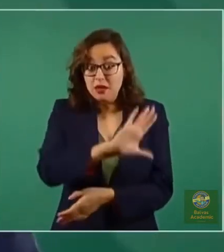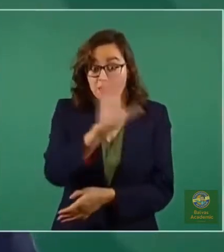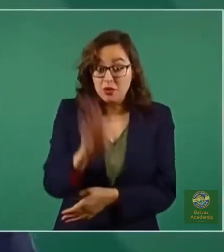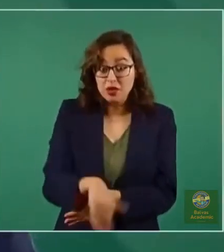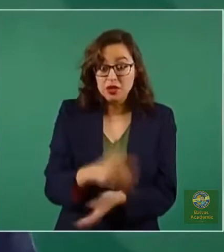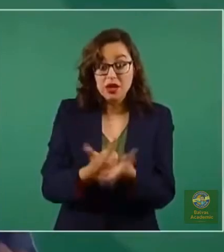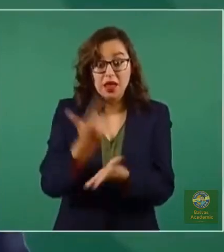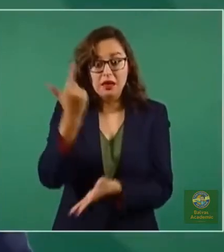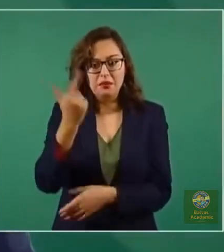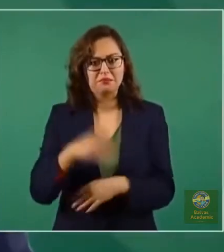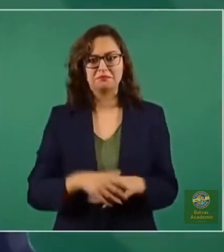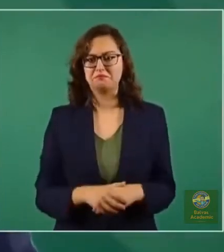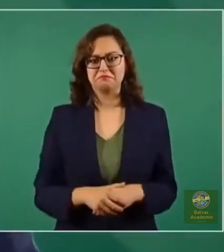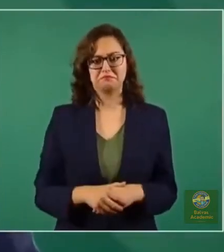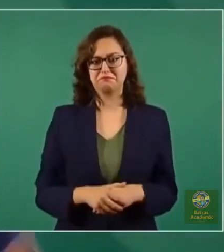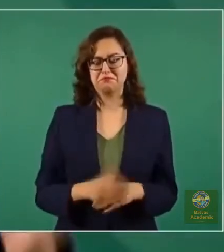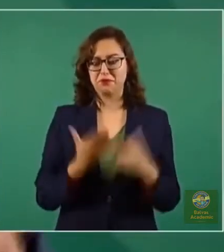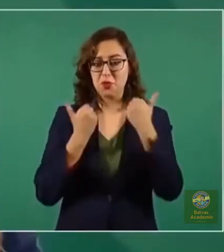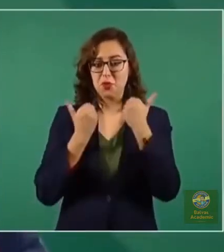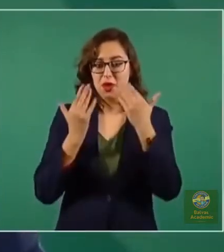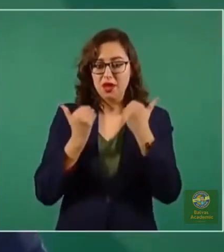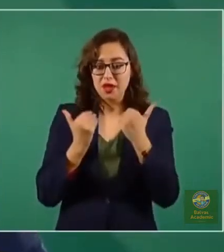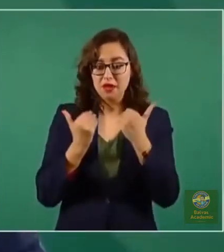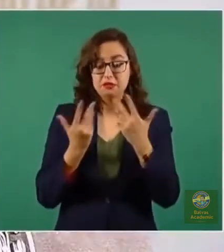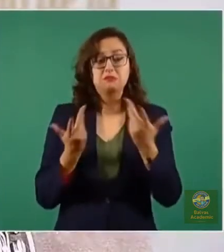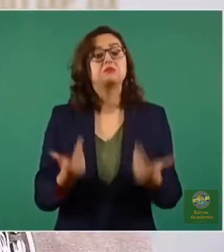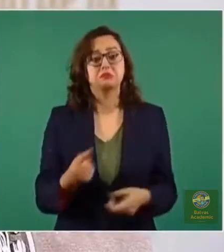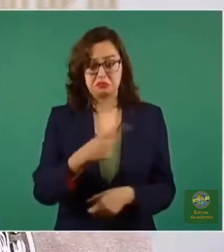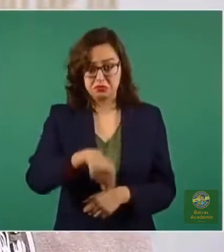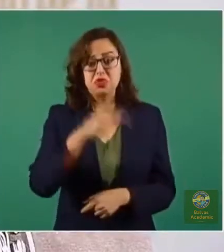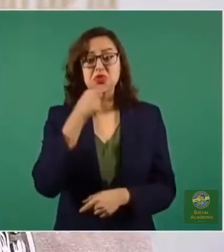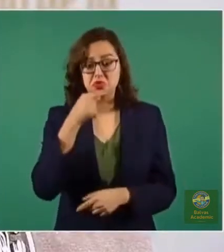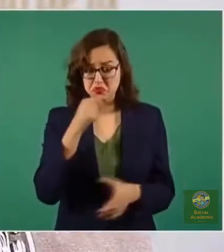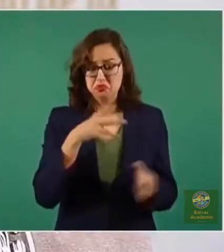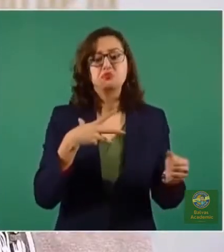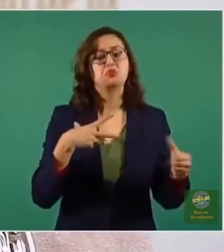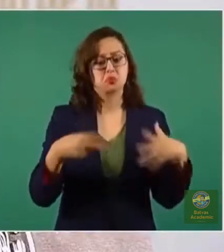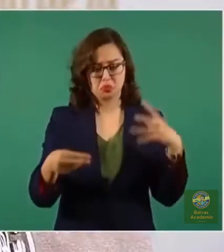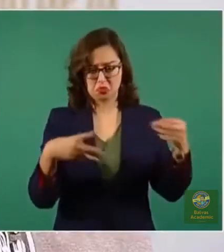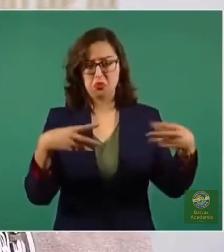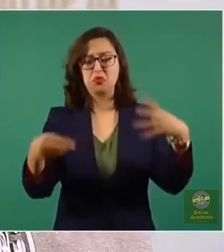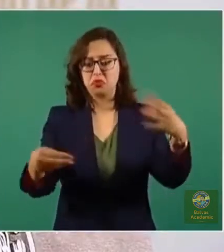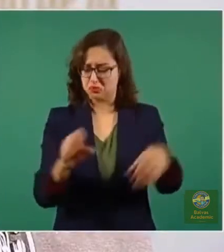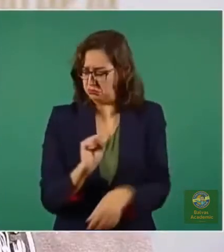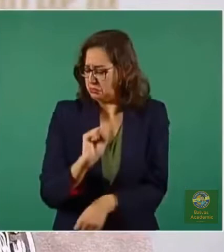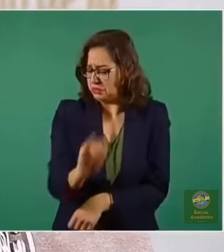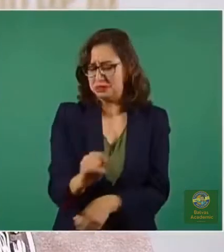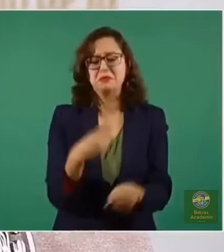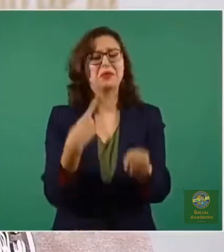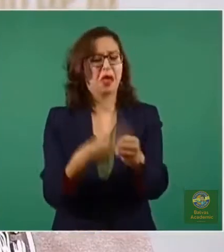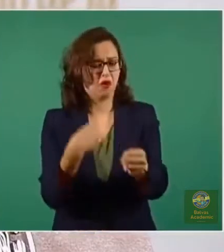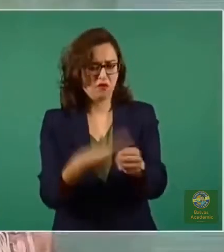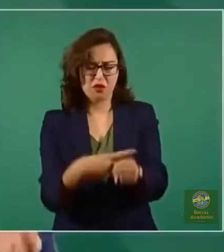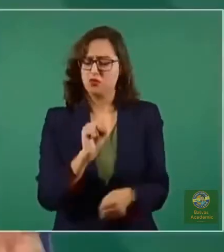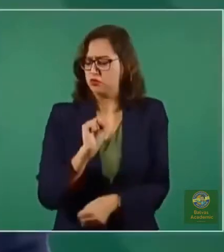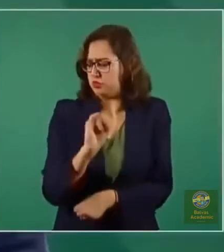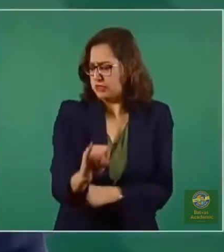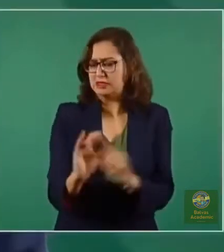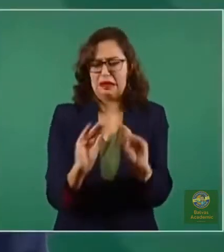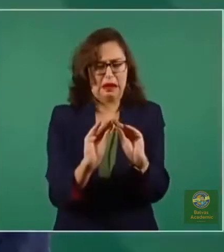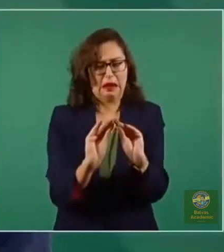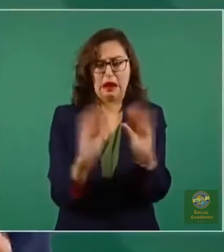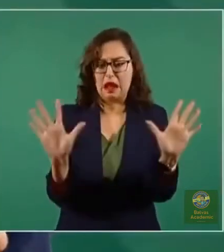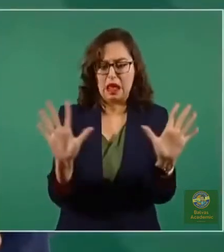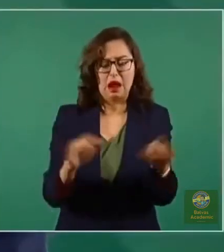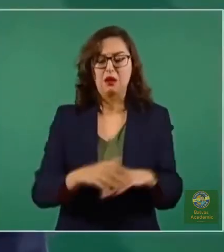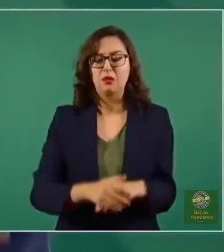Se puede contagiar, no hay duda alguna. Puede haber casos también de enfermedad en ese segmento de la población, pero es